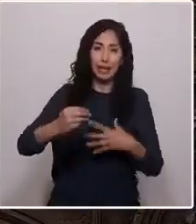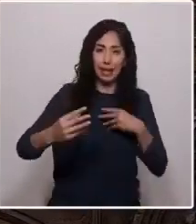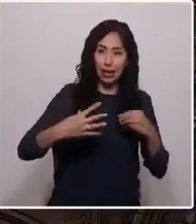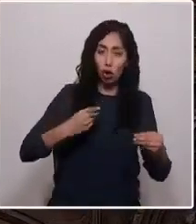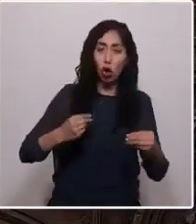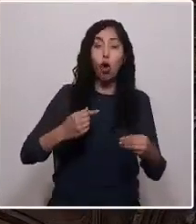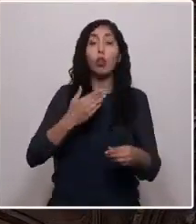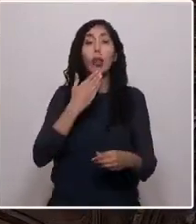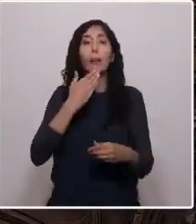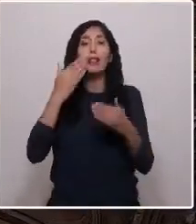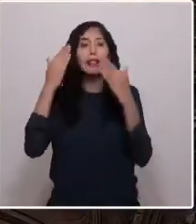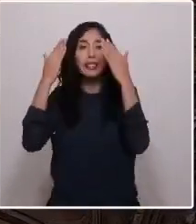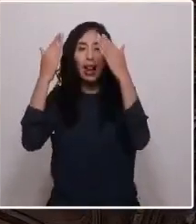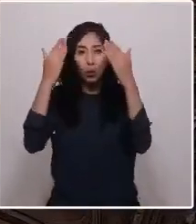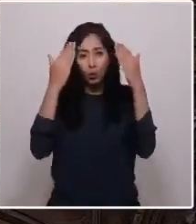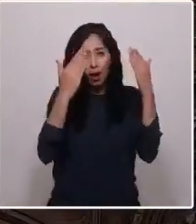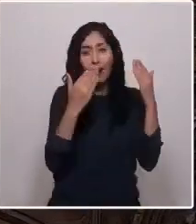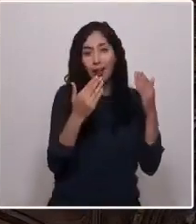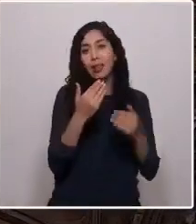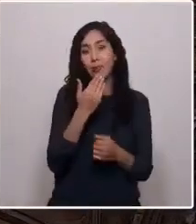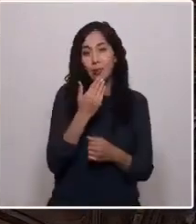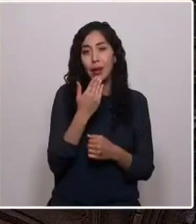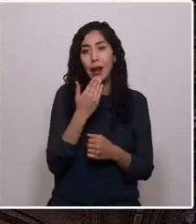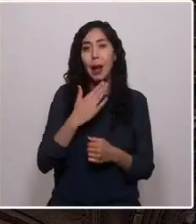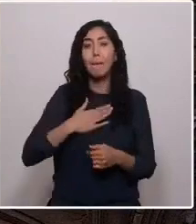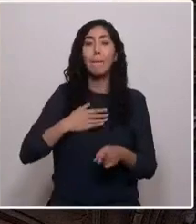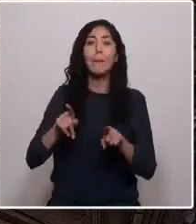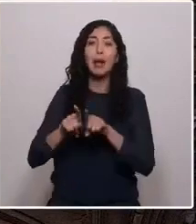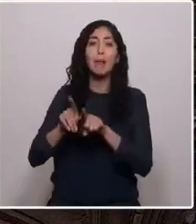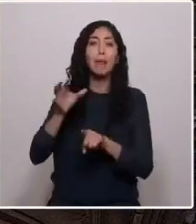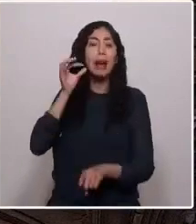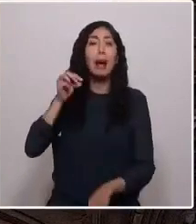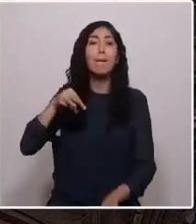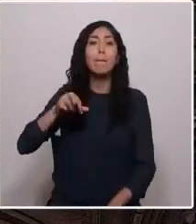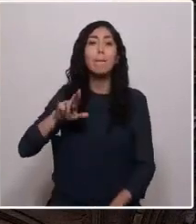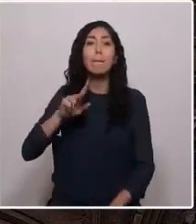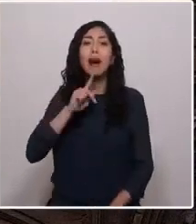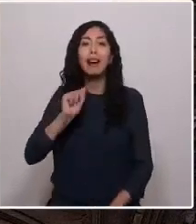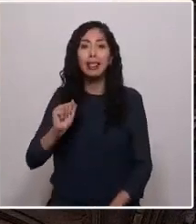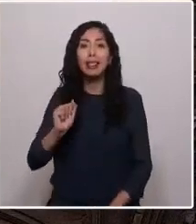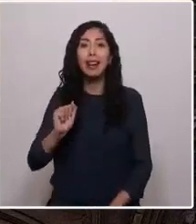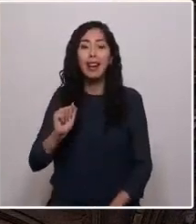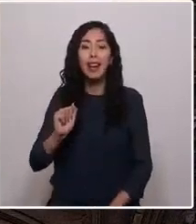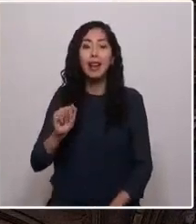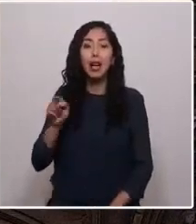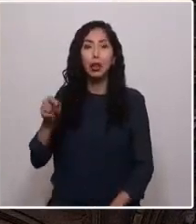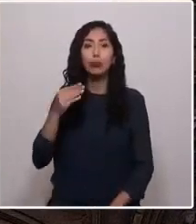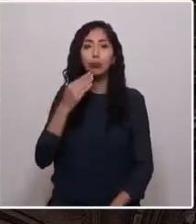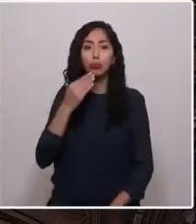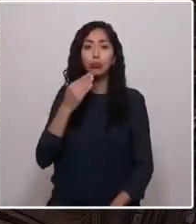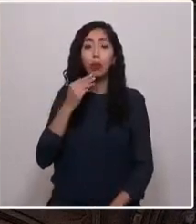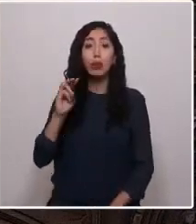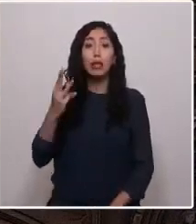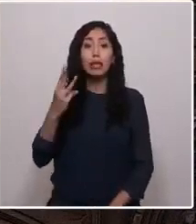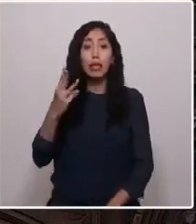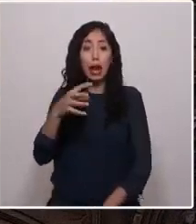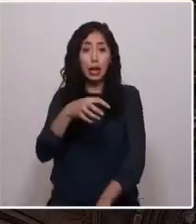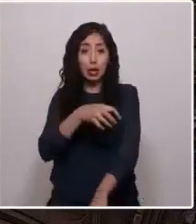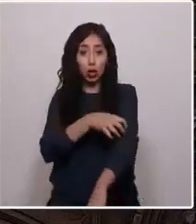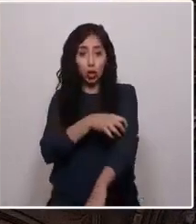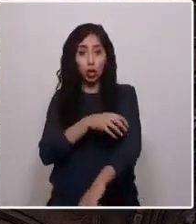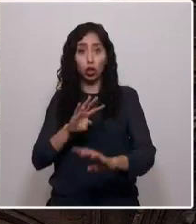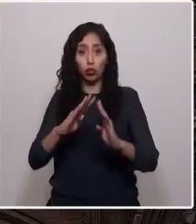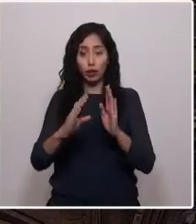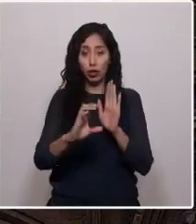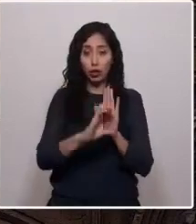saludo fraternalmente a mi hermana Marta Rodríguez, que es mi paritaria convencional de la Tercera Región, y